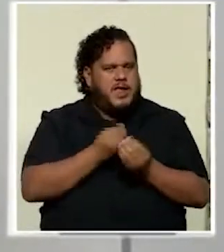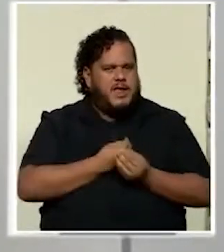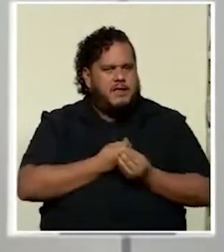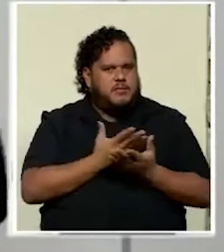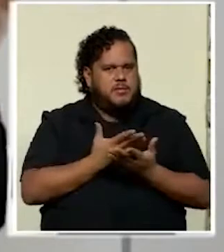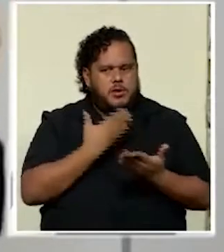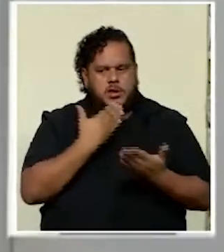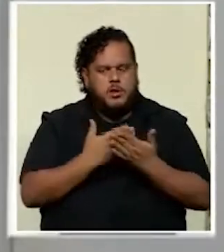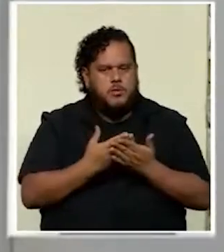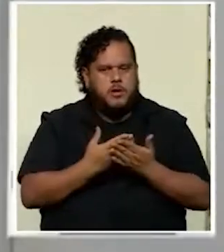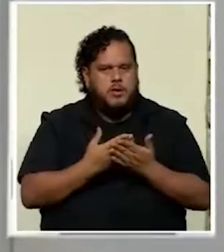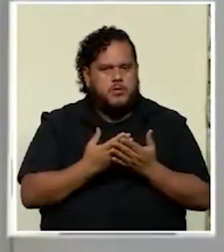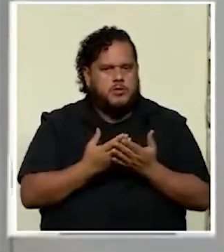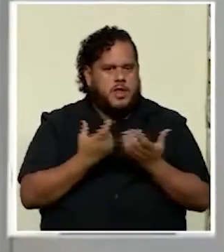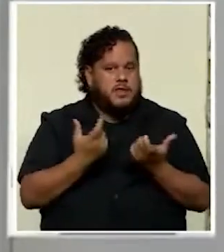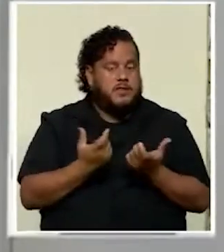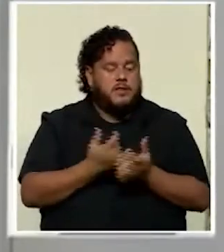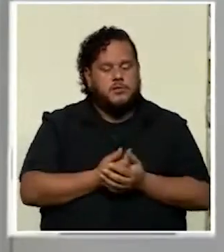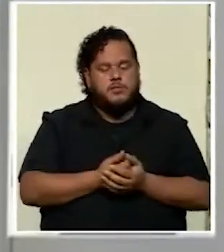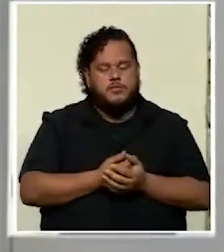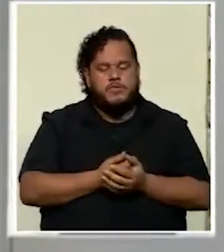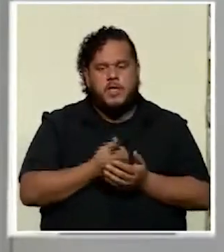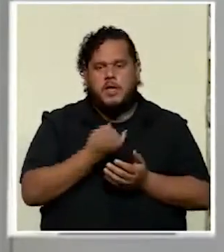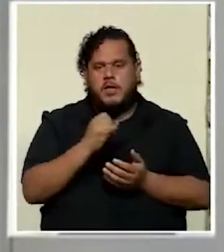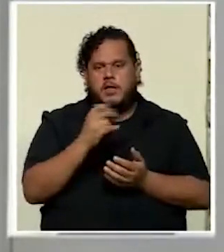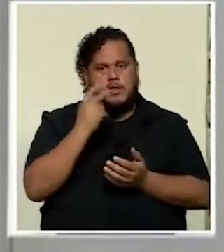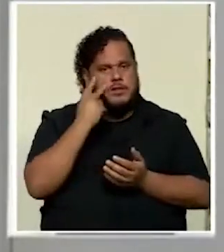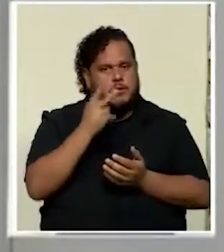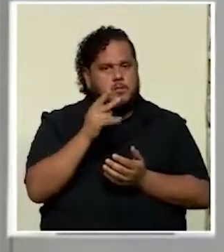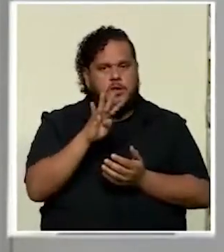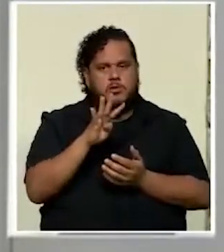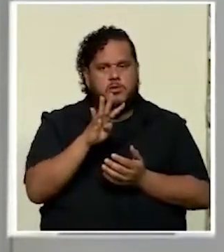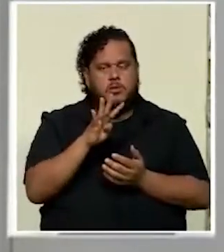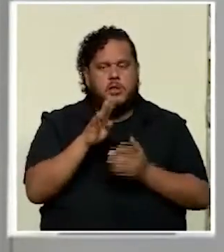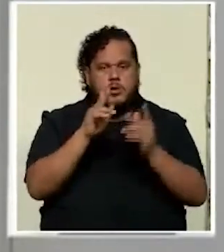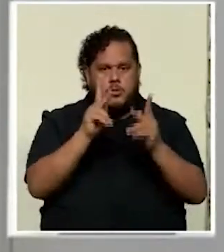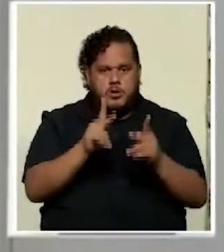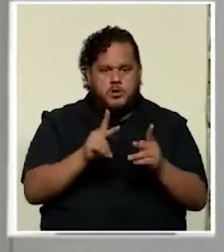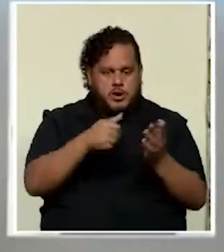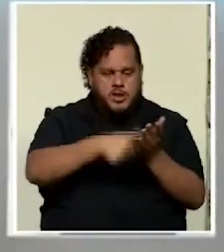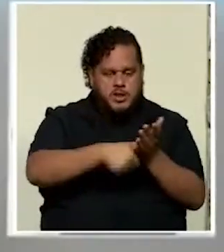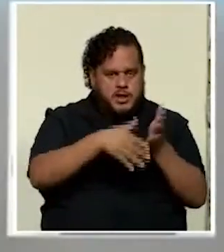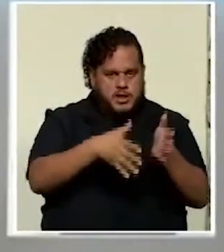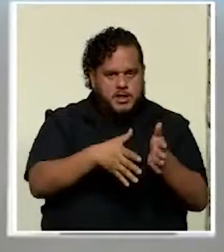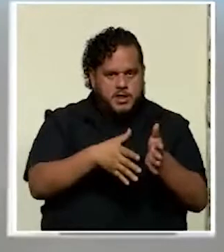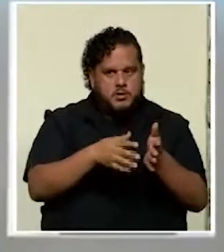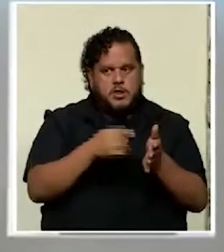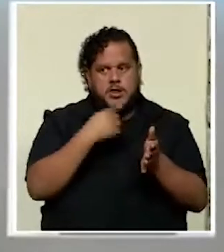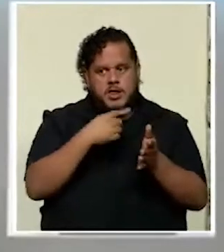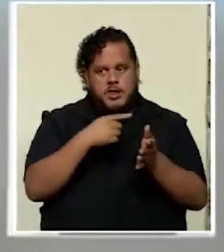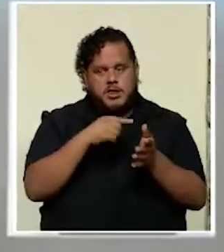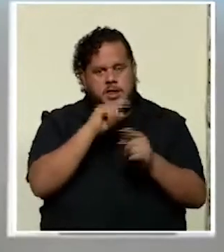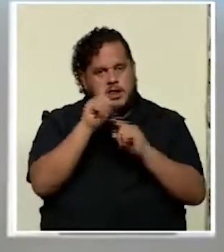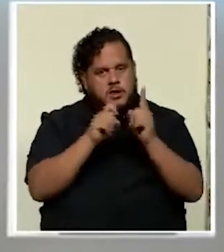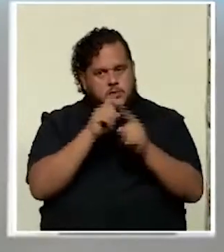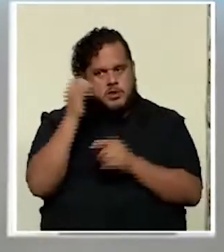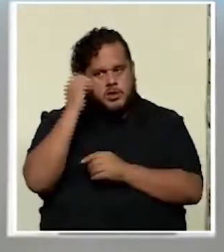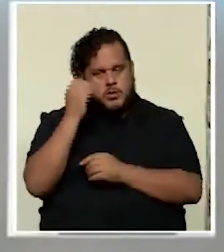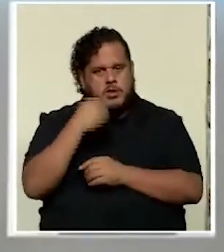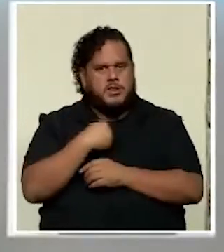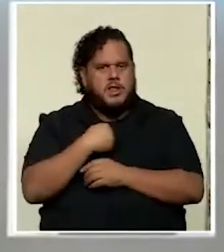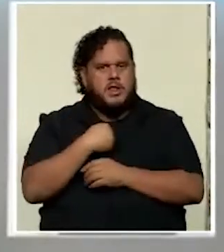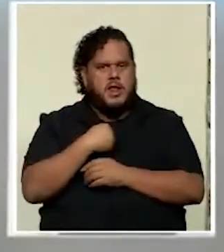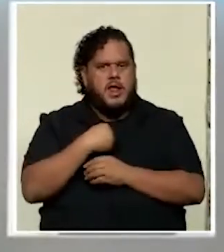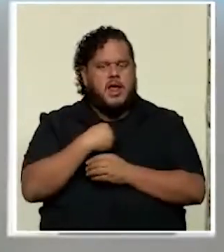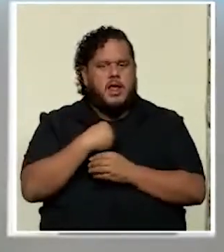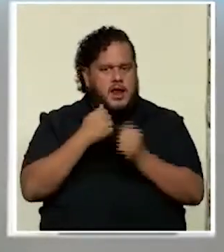deseos? Si tomamos en cuenta a los cuatro candidatos y candidatas que según las encuestas de opinión tienen las